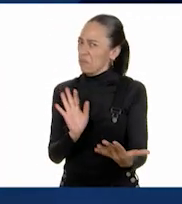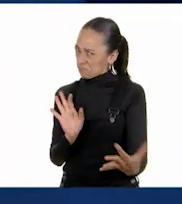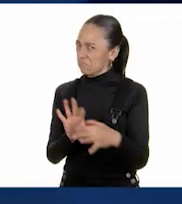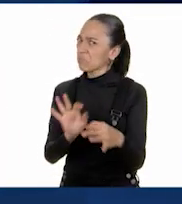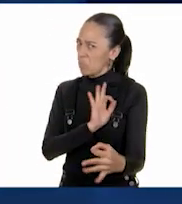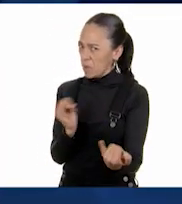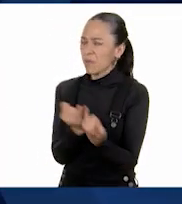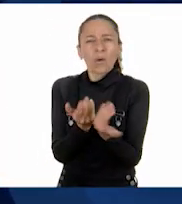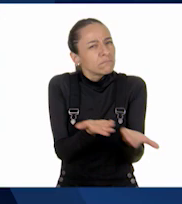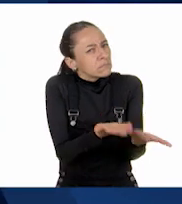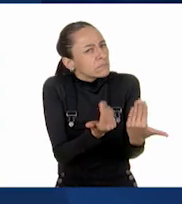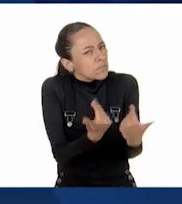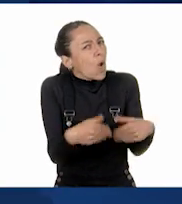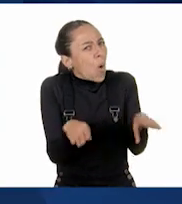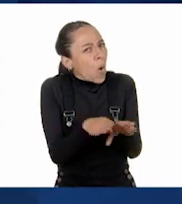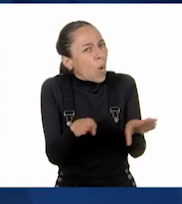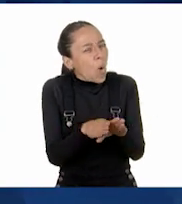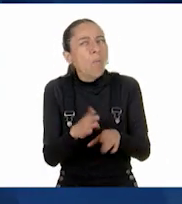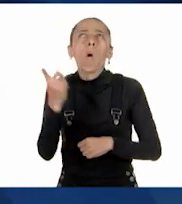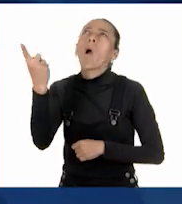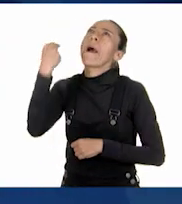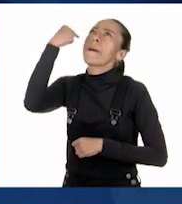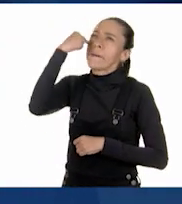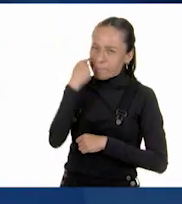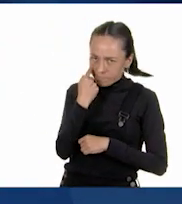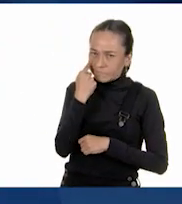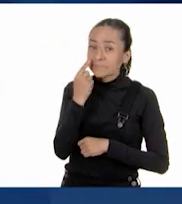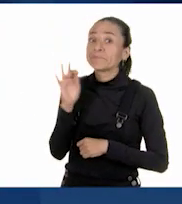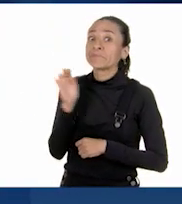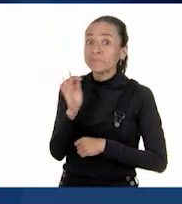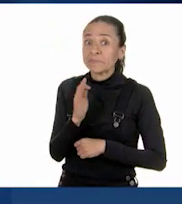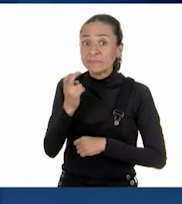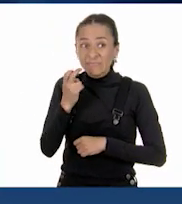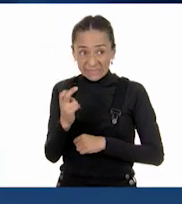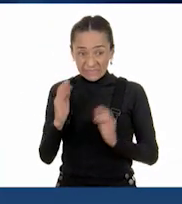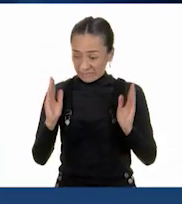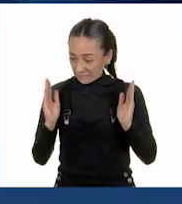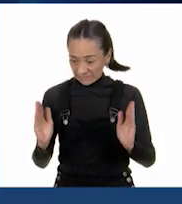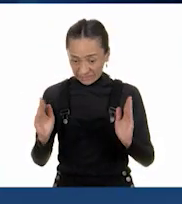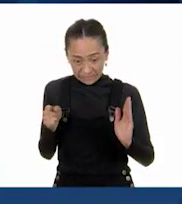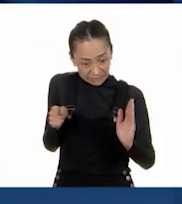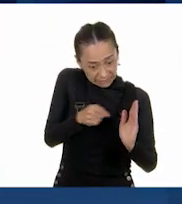un número en medio si cortábamos en pedazos más pequeños este espacio.